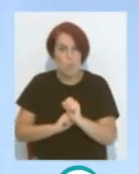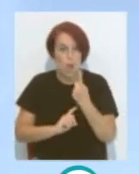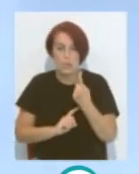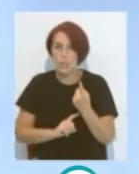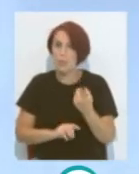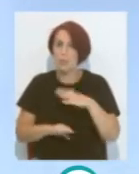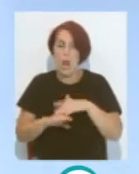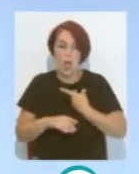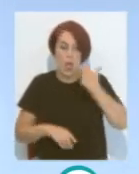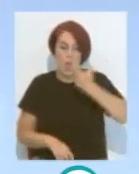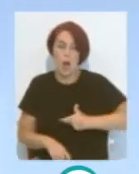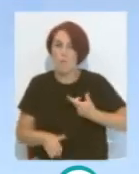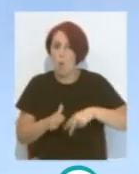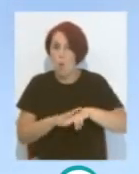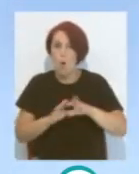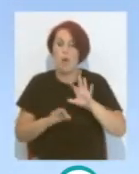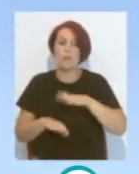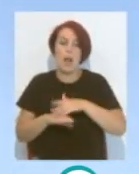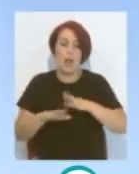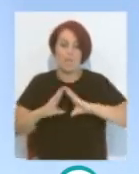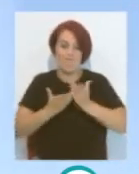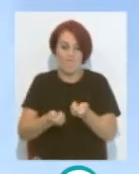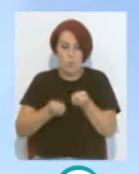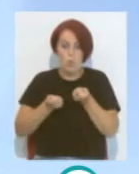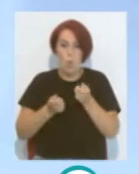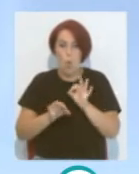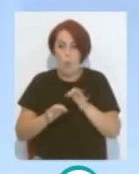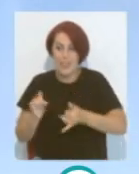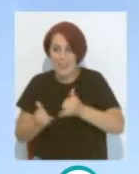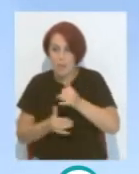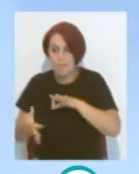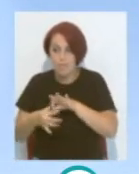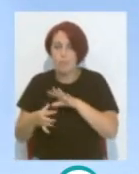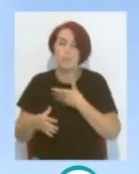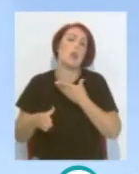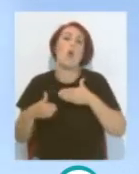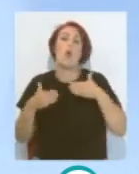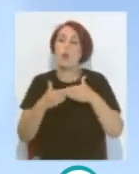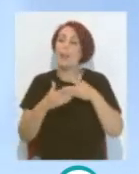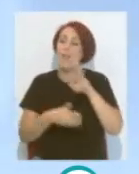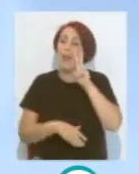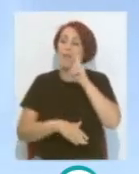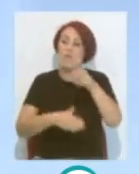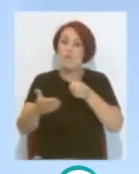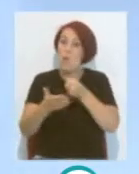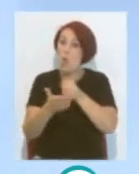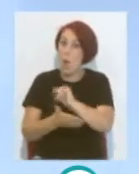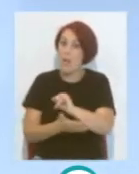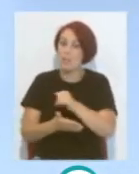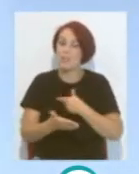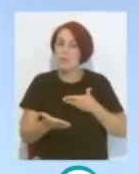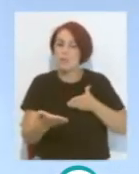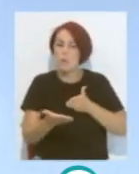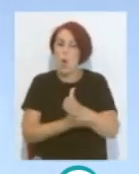futbolista Para los controles Para los pases Pero salía desde aquel córner Que vemos allá al fondo En diagonal